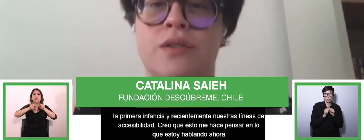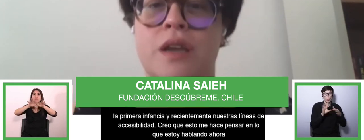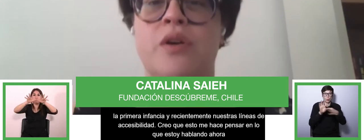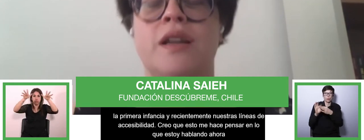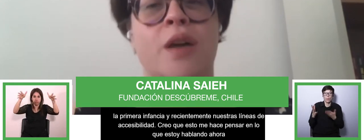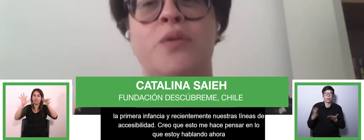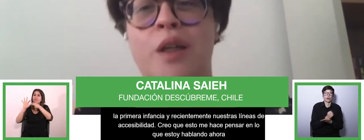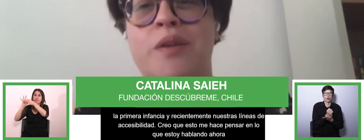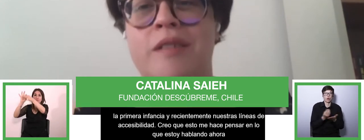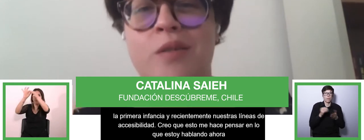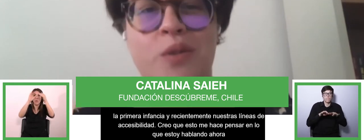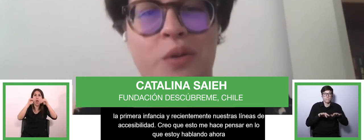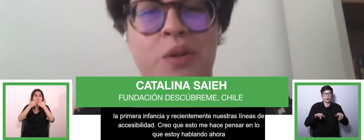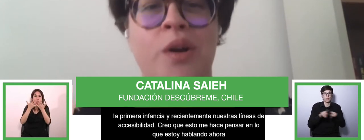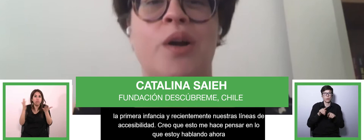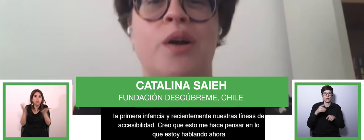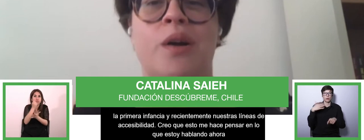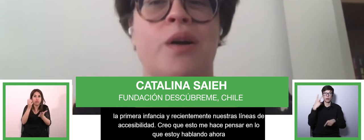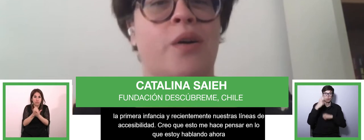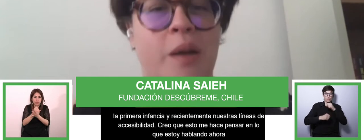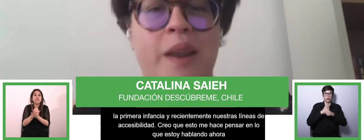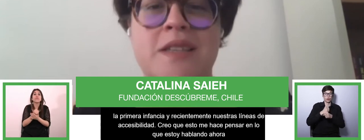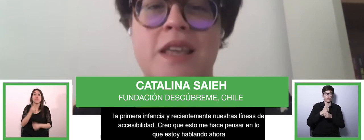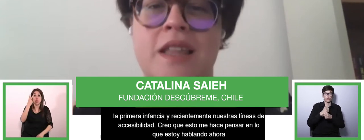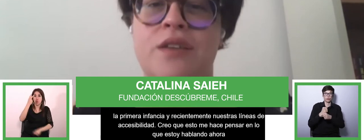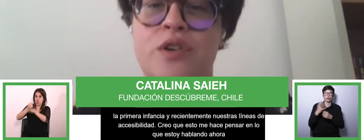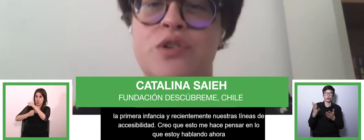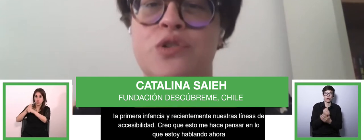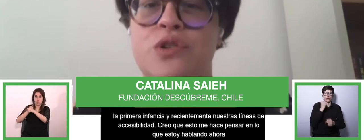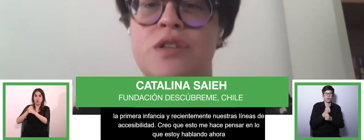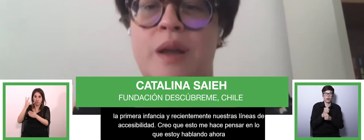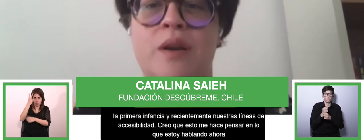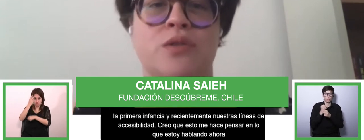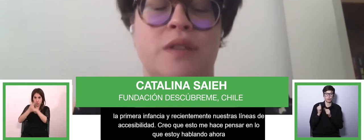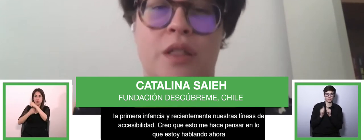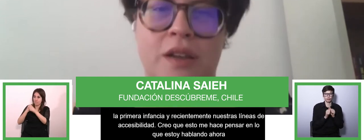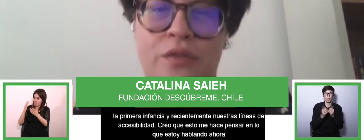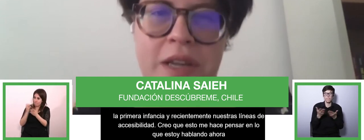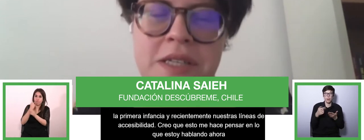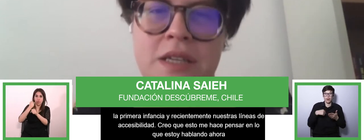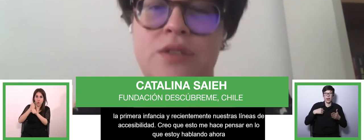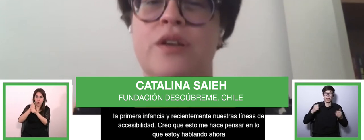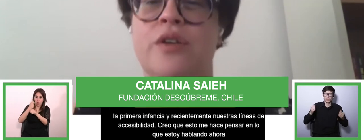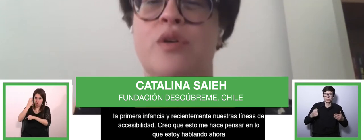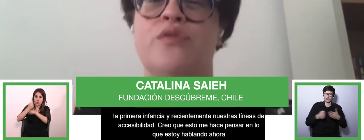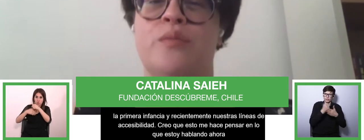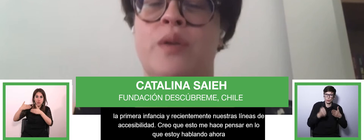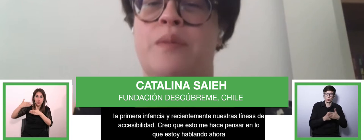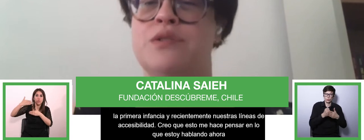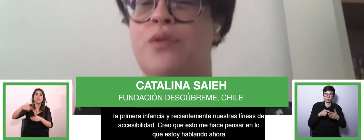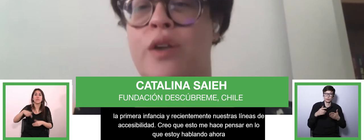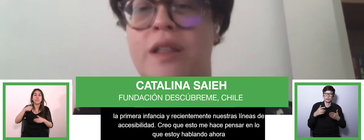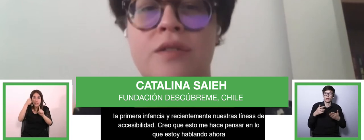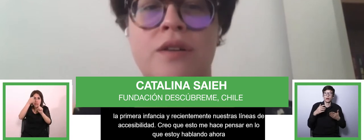Durante dos años, hemos realizado un nuevo trabajo en conjunto con la esperanza de que este esfuerzo no solo se plasme en los resultados de esta conferencia, sino que